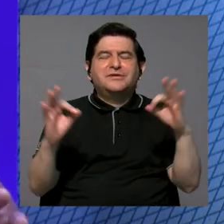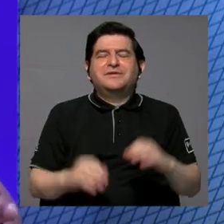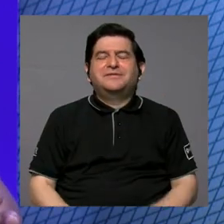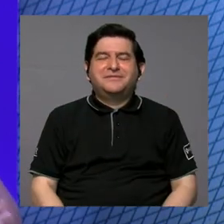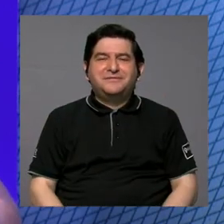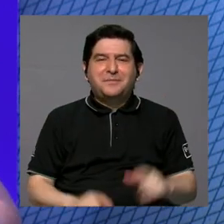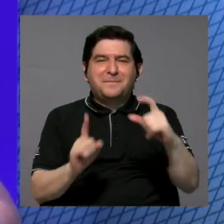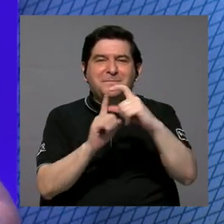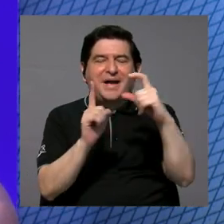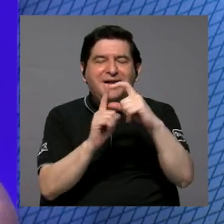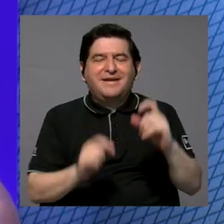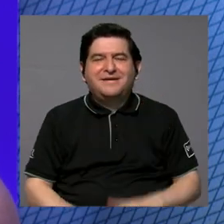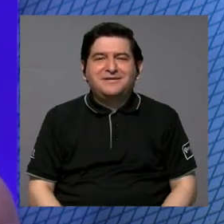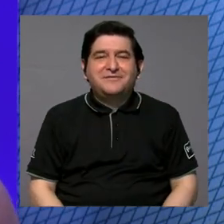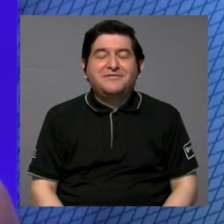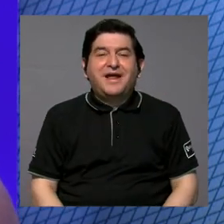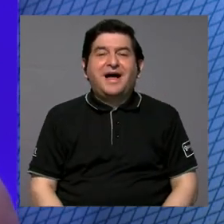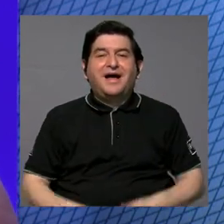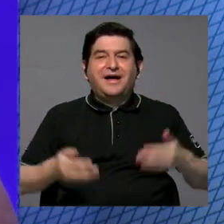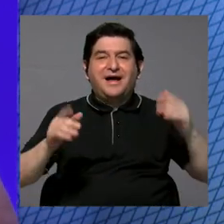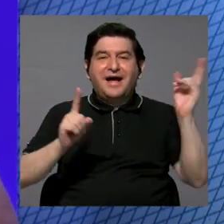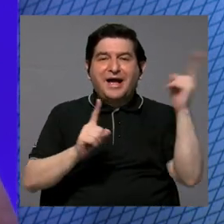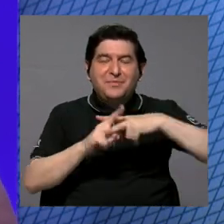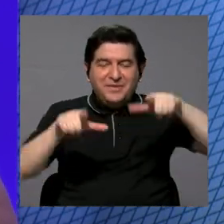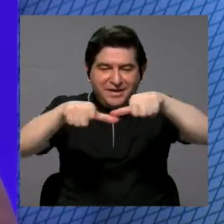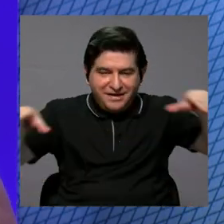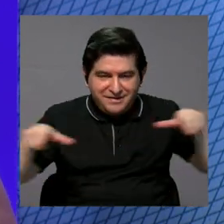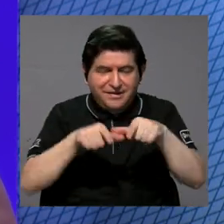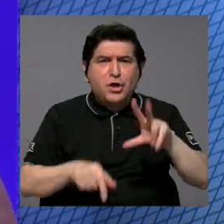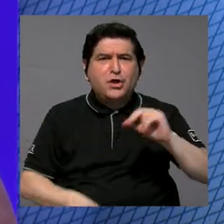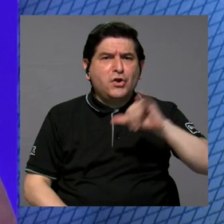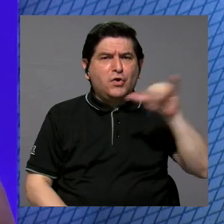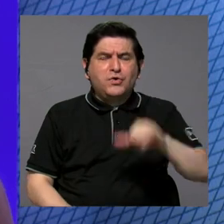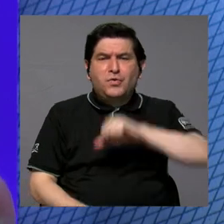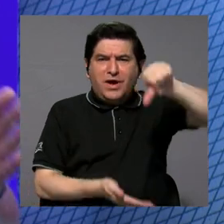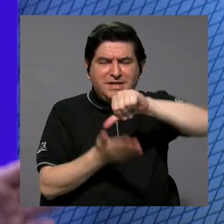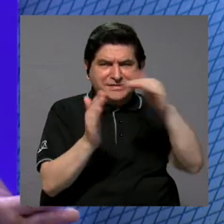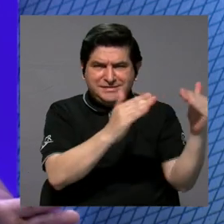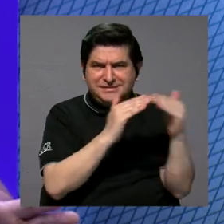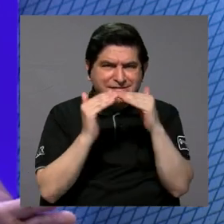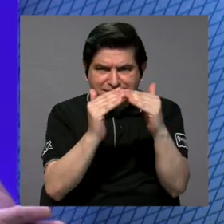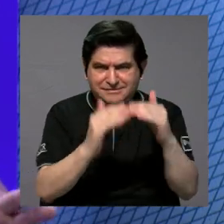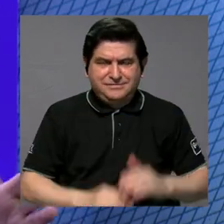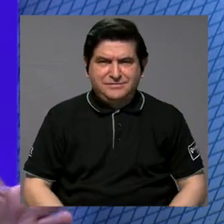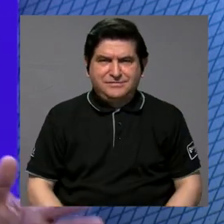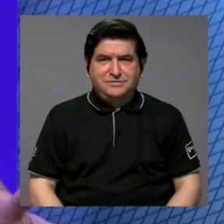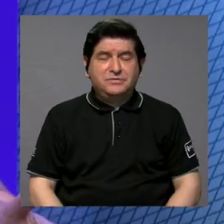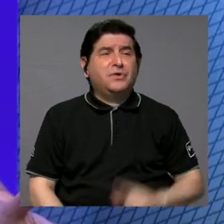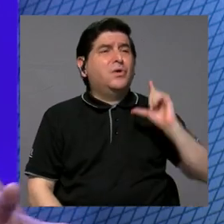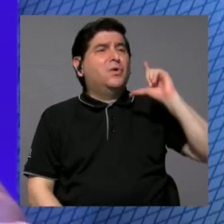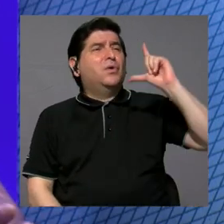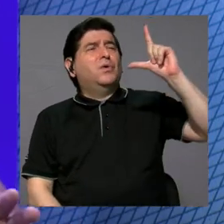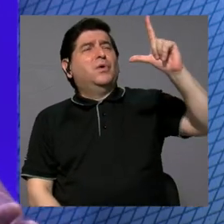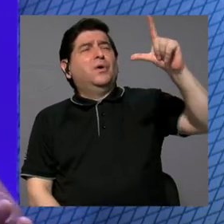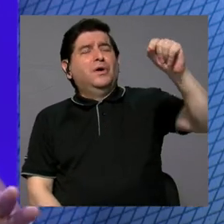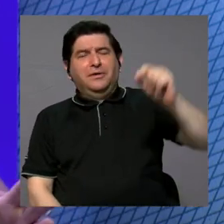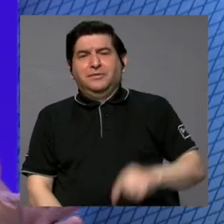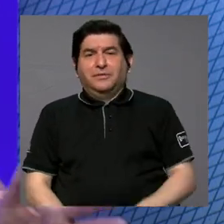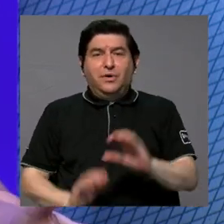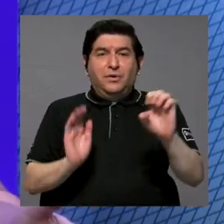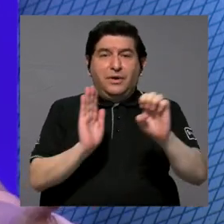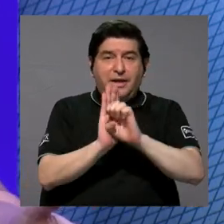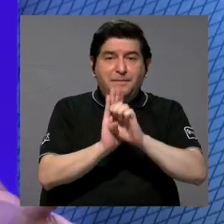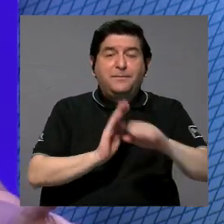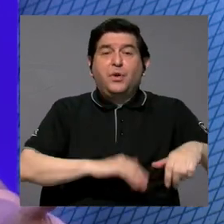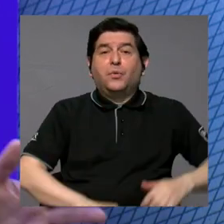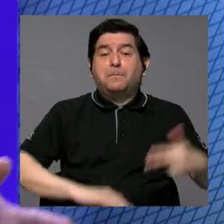tropicalizar, ¿verdad? Es decir, no es lo mismo el contexto de un centro cívico ubicado en área rural, en área, por ejemplo, de